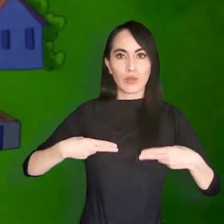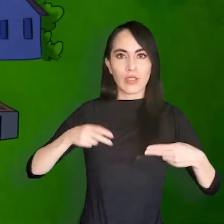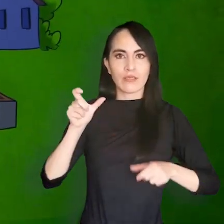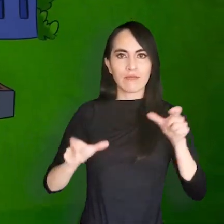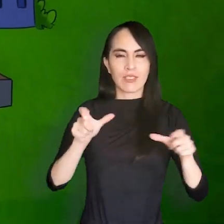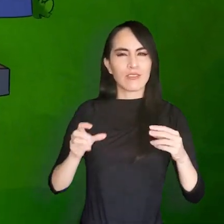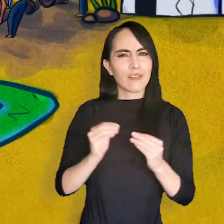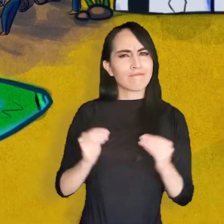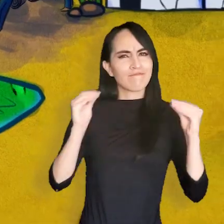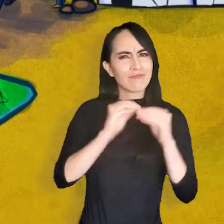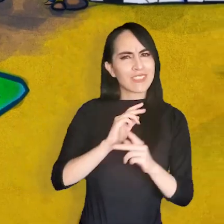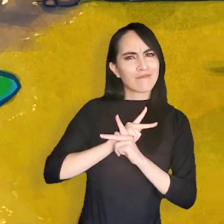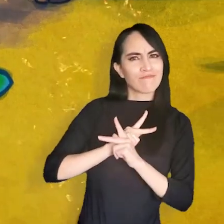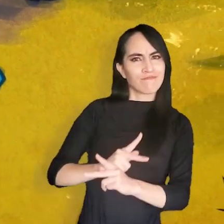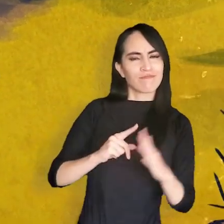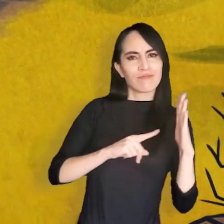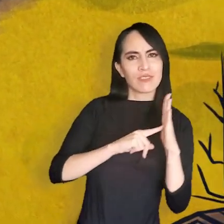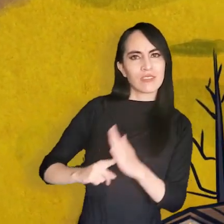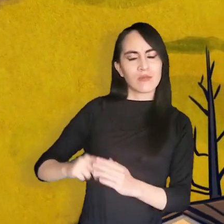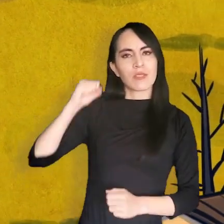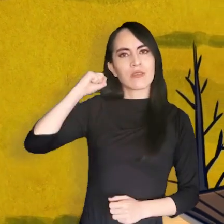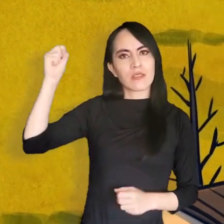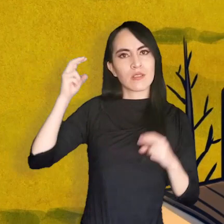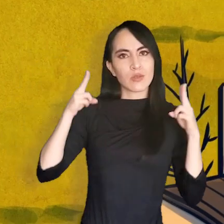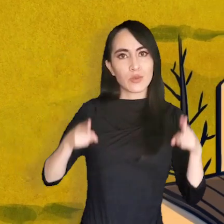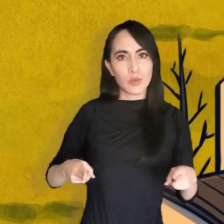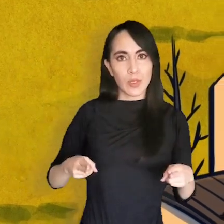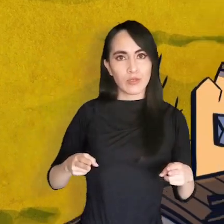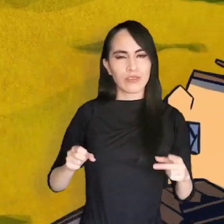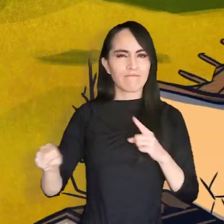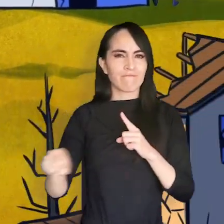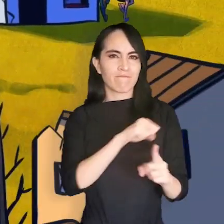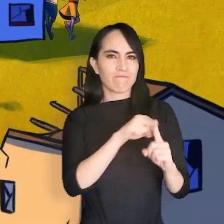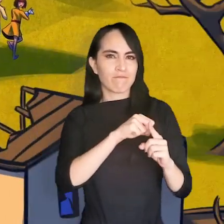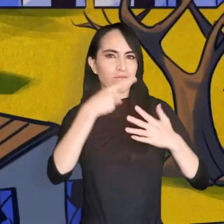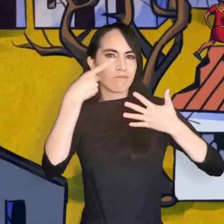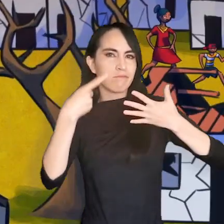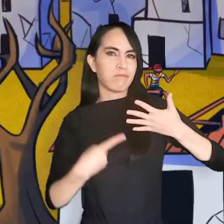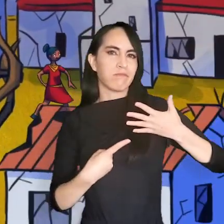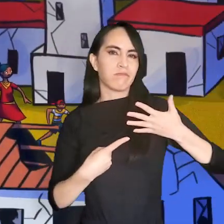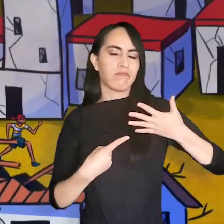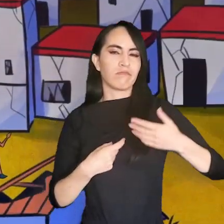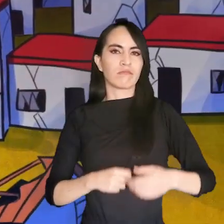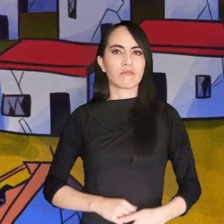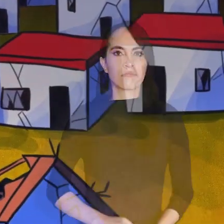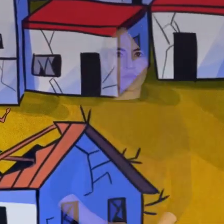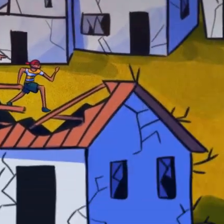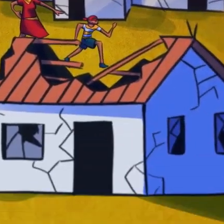población se encuentra más propensa a experimentar vulneraciones de derechos y distintos tipos de violencia.